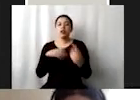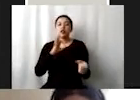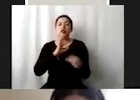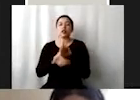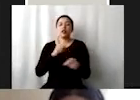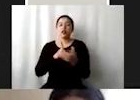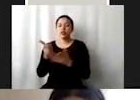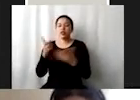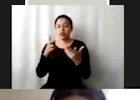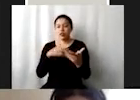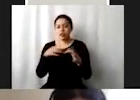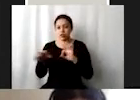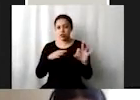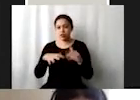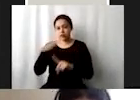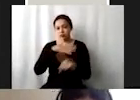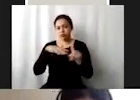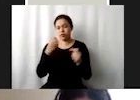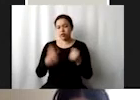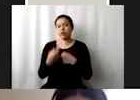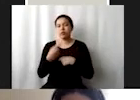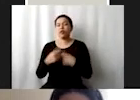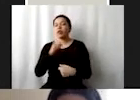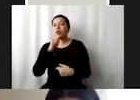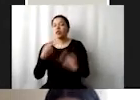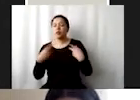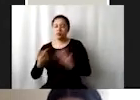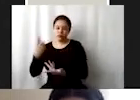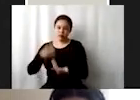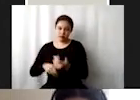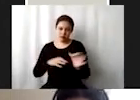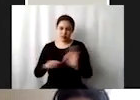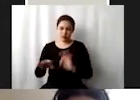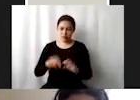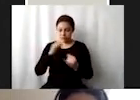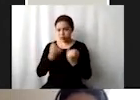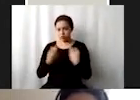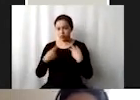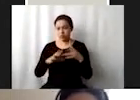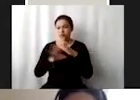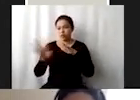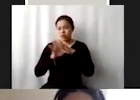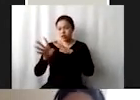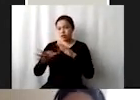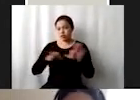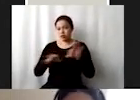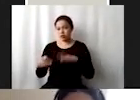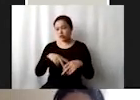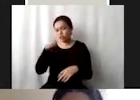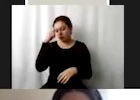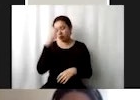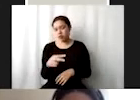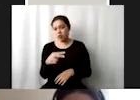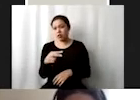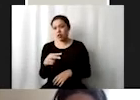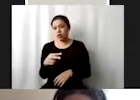laborales entornos seguros y sin riesgo para los trabajadores incluidos los trabajadores migrantes México no era un país tan